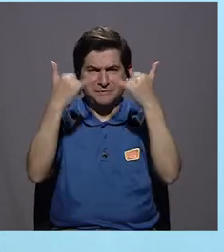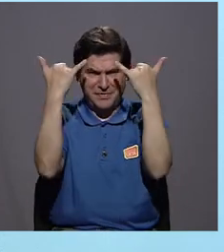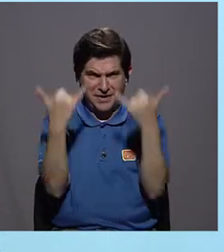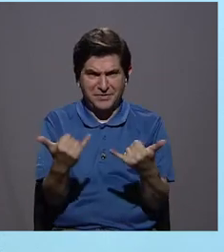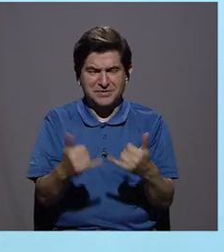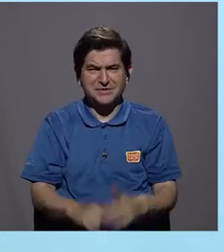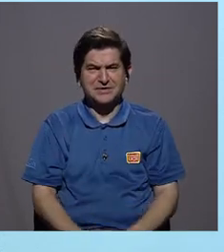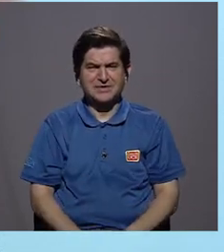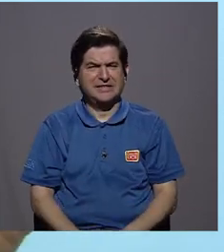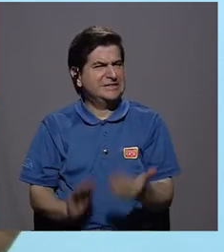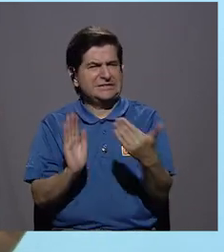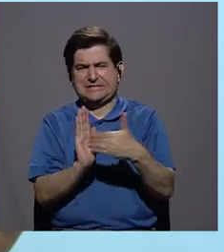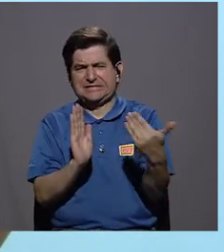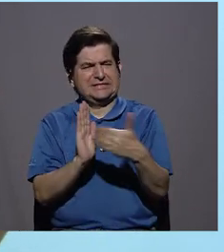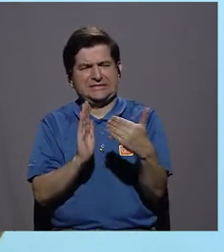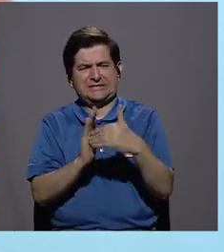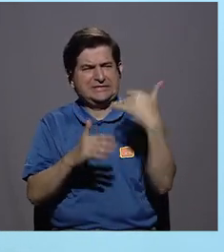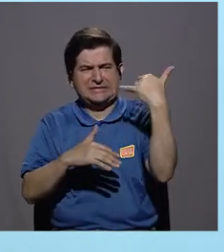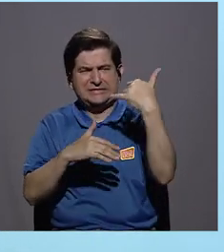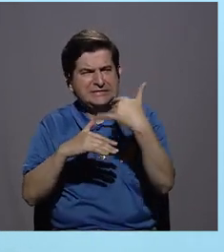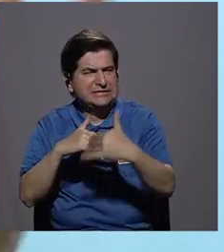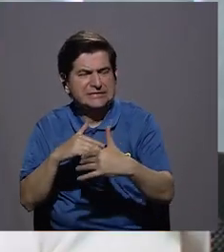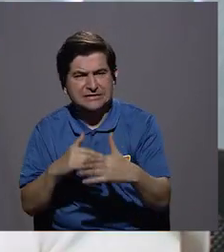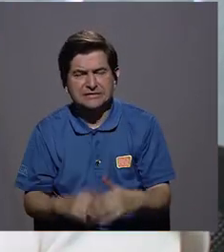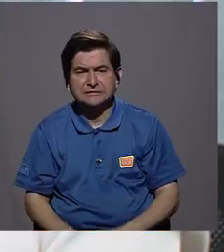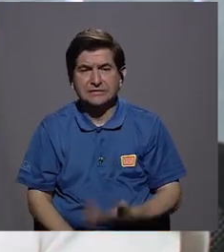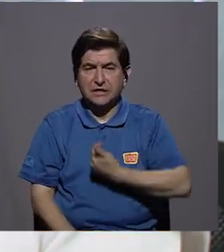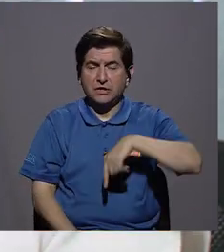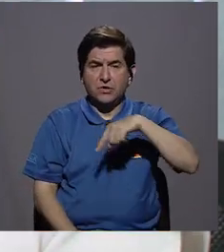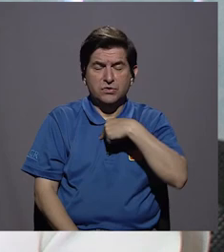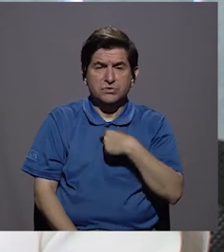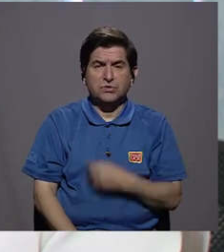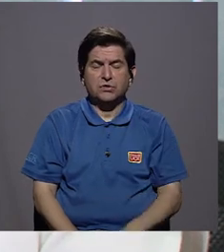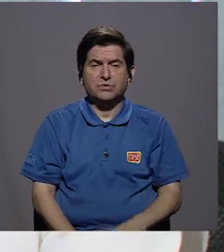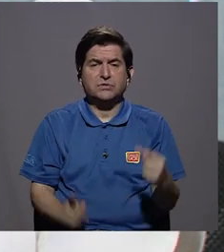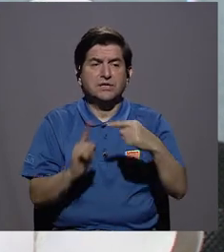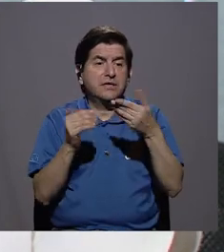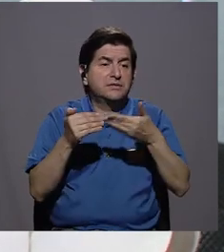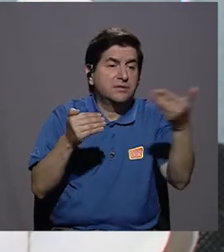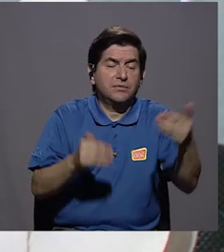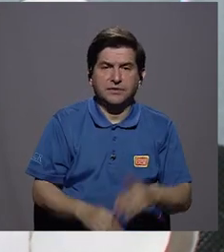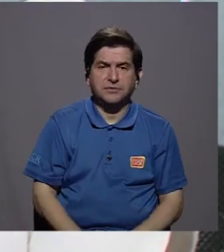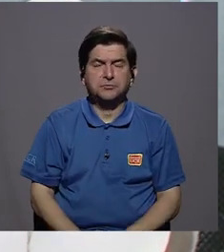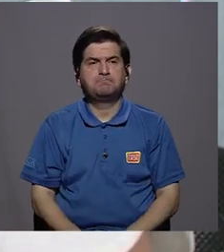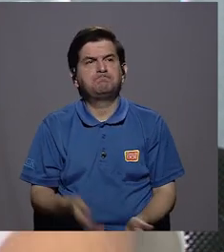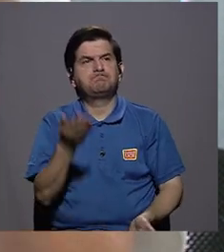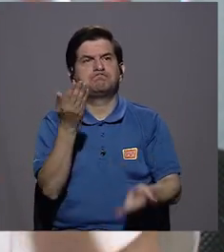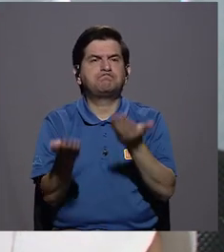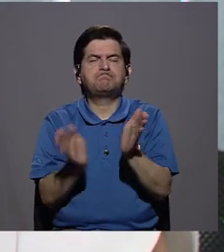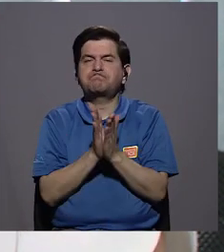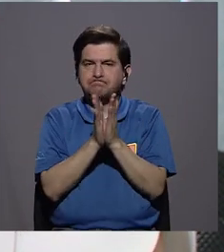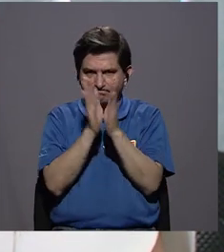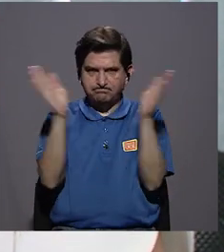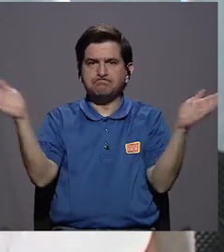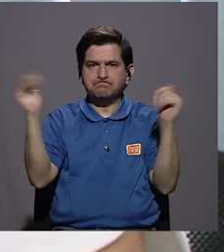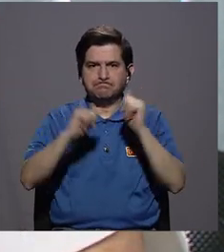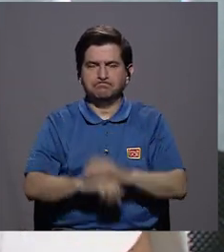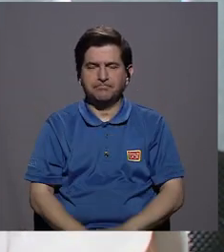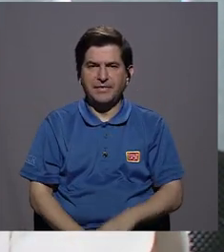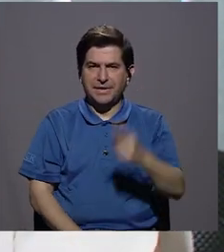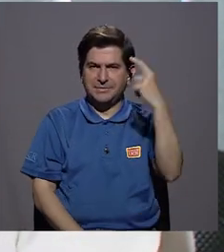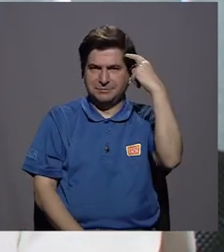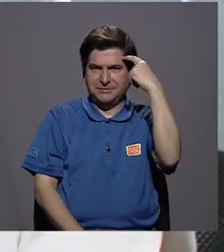se ha afectado muchísimo una herida? O sea, ¿hasta dónde podemos llegar con una herida? Bueno, podríamos hablar de manera general, ¿verdad?